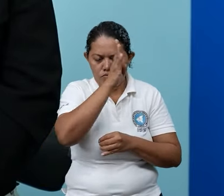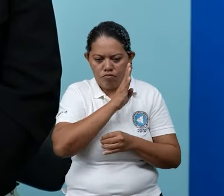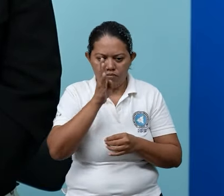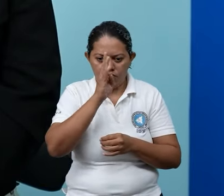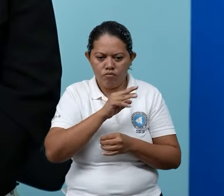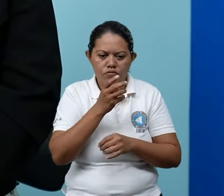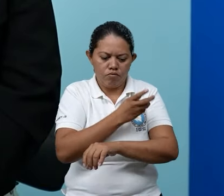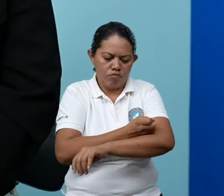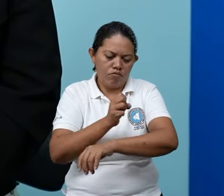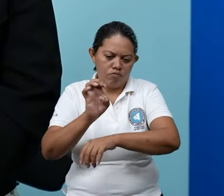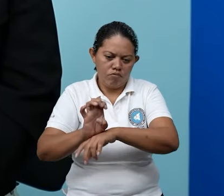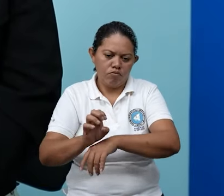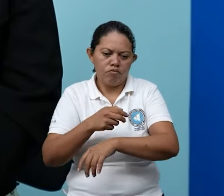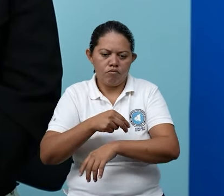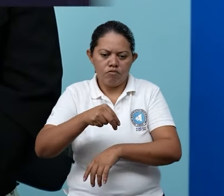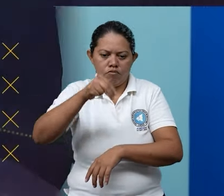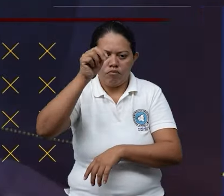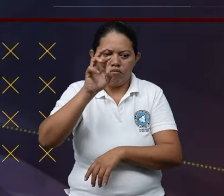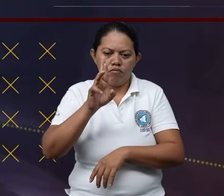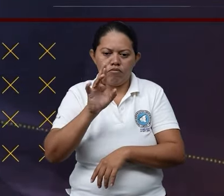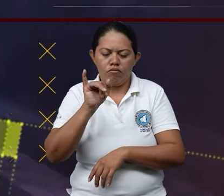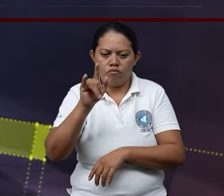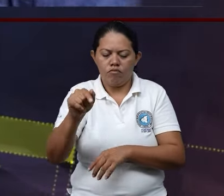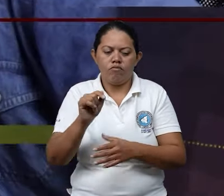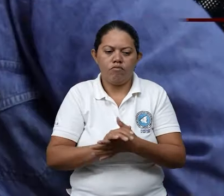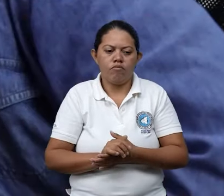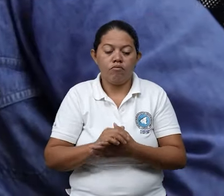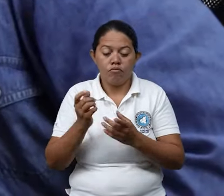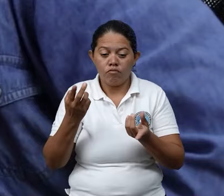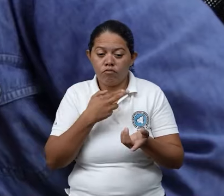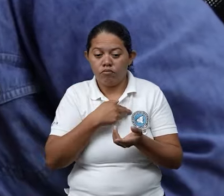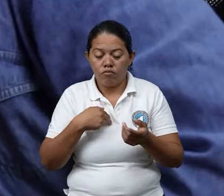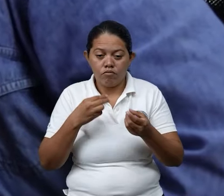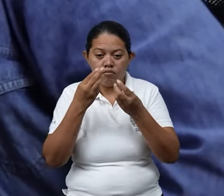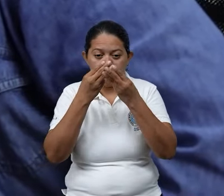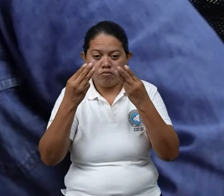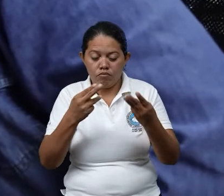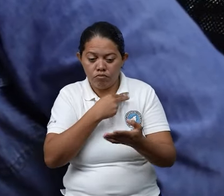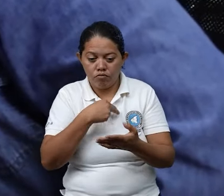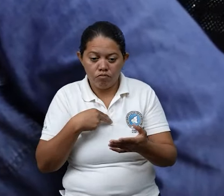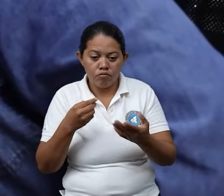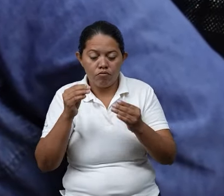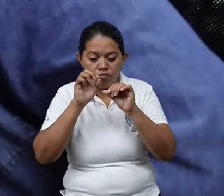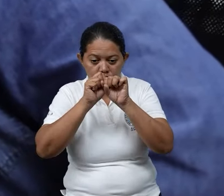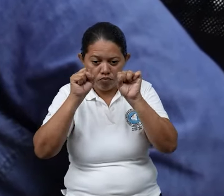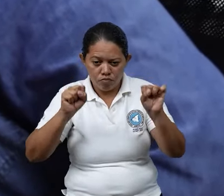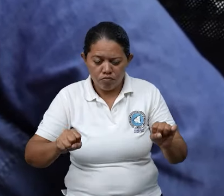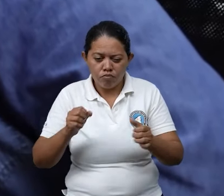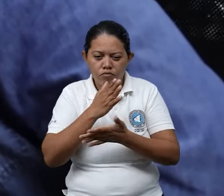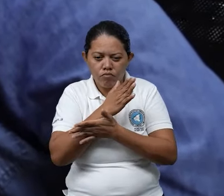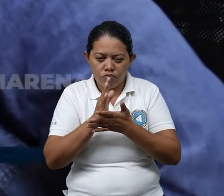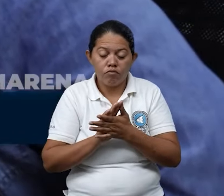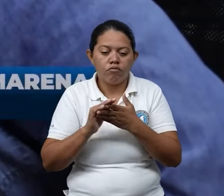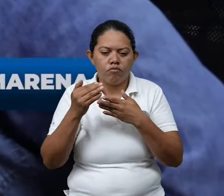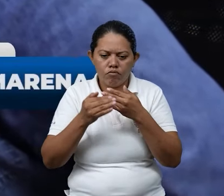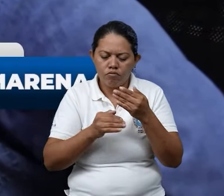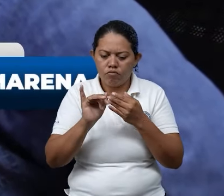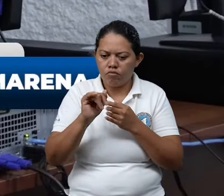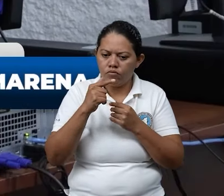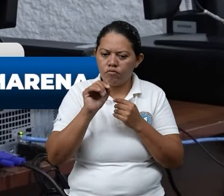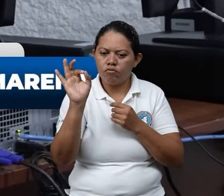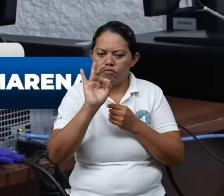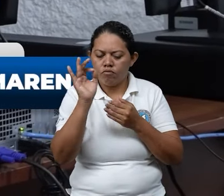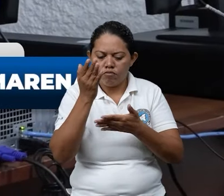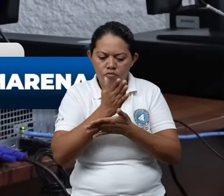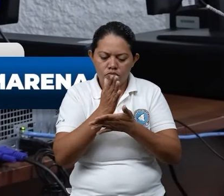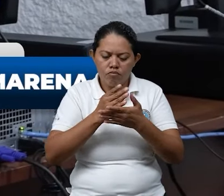Sur y Norte Ciuna y Bilgui estas herramientas que utilizamos dentro del curso fue el ARGIS para